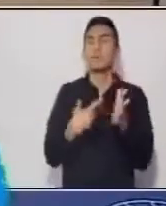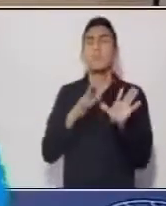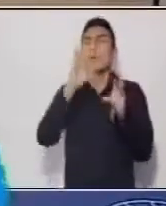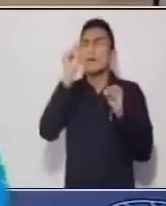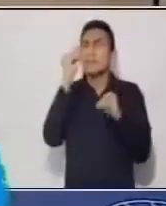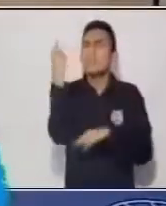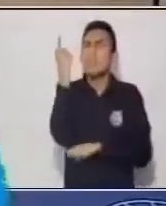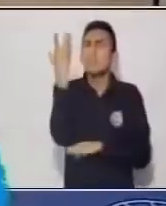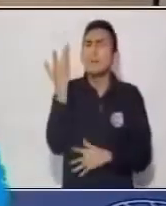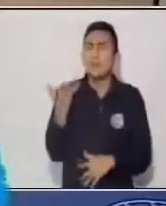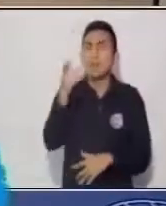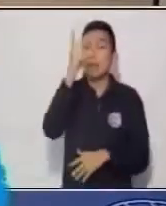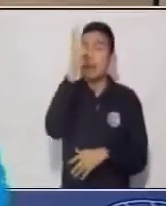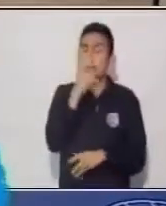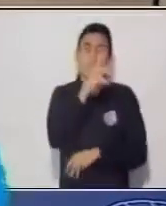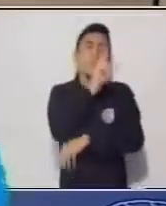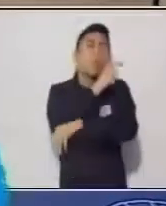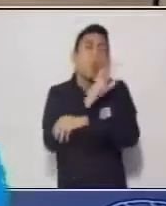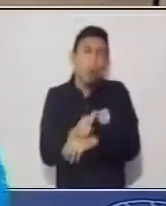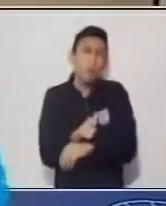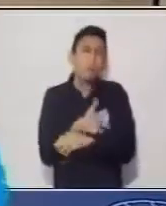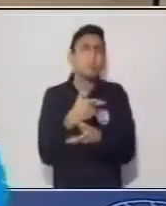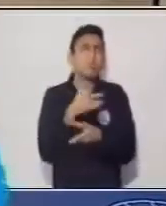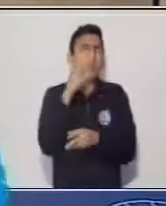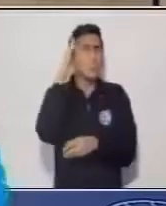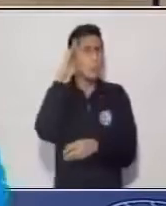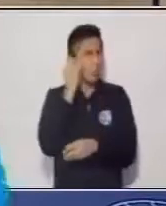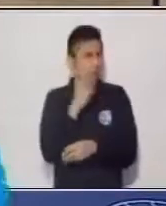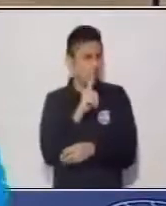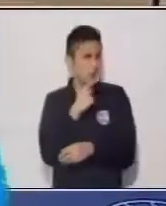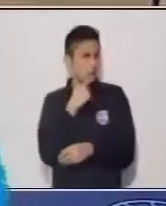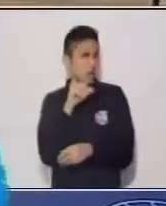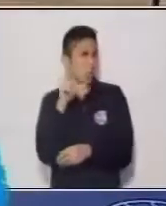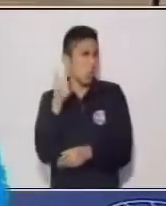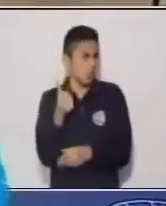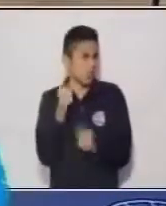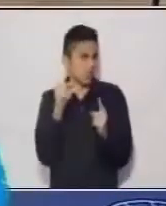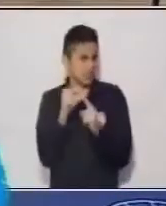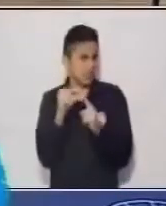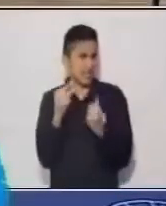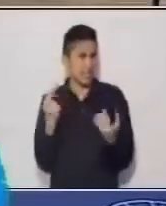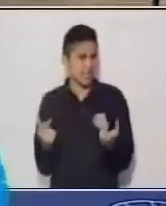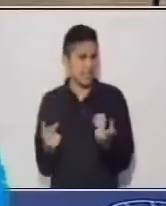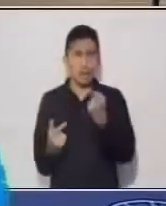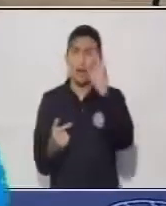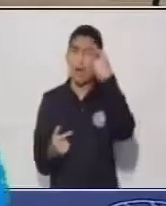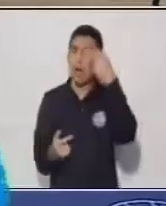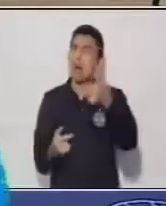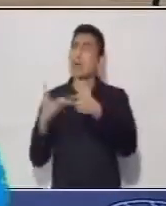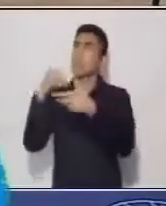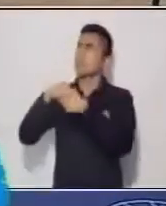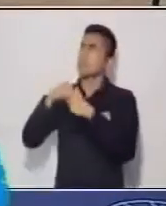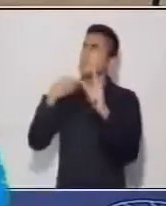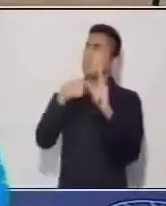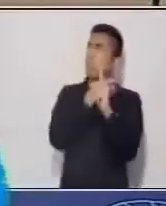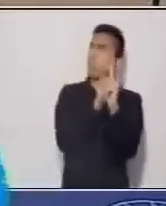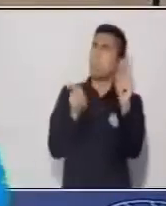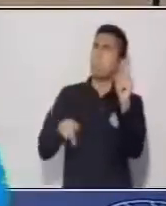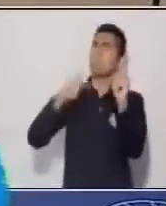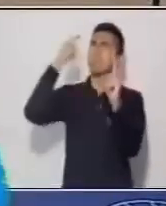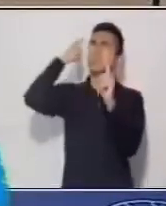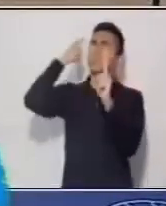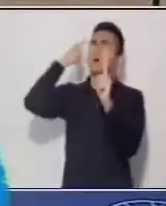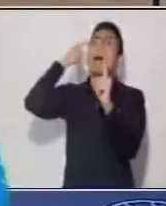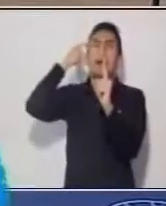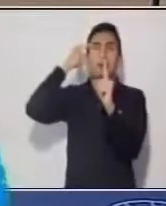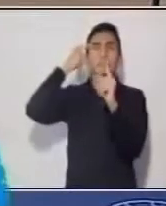importantes en ese cuento y por qué no dijo otras entonces ya te permite analizar y por último entonces